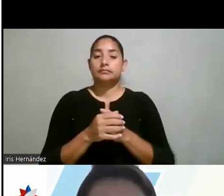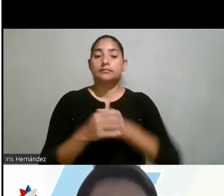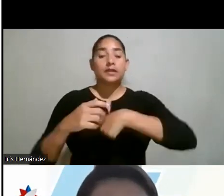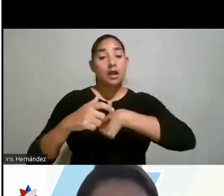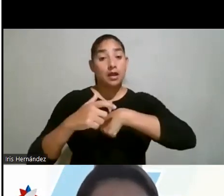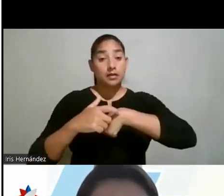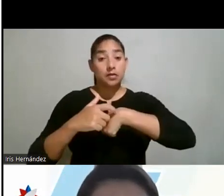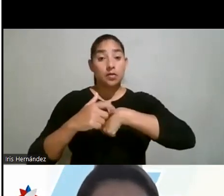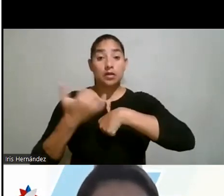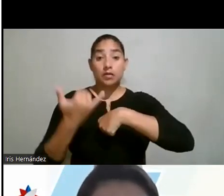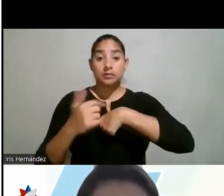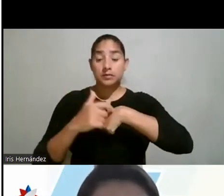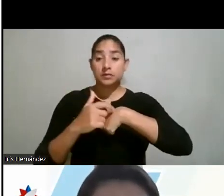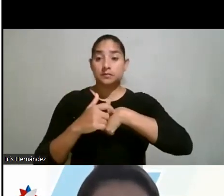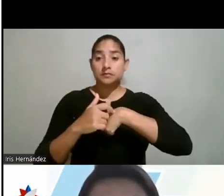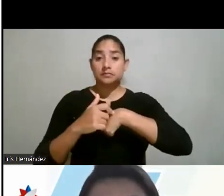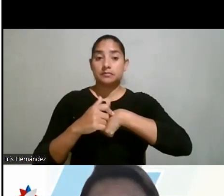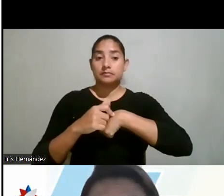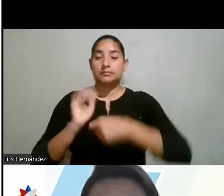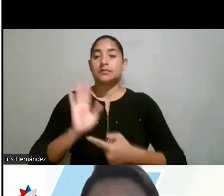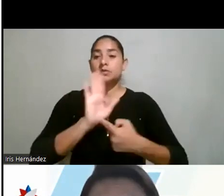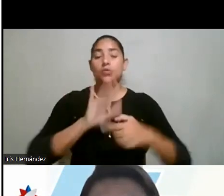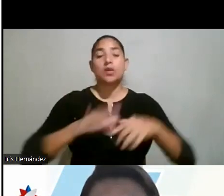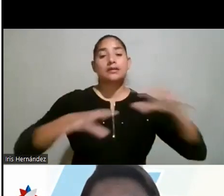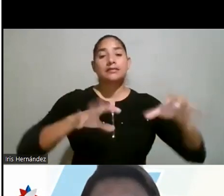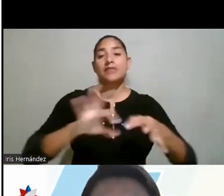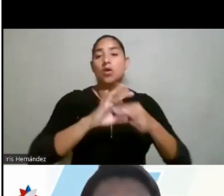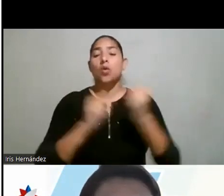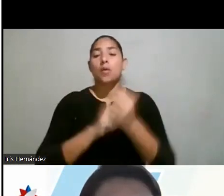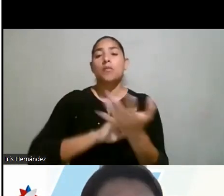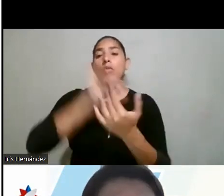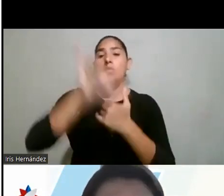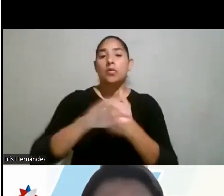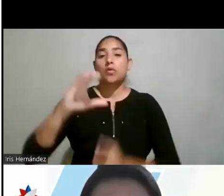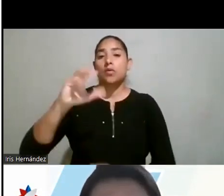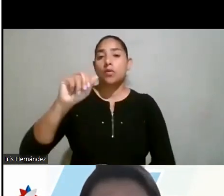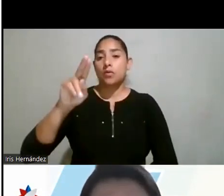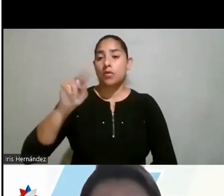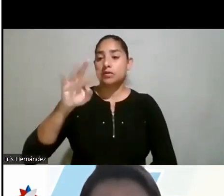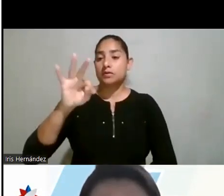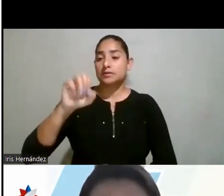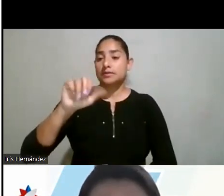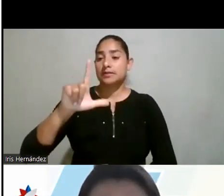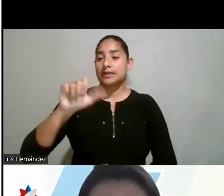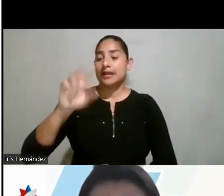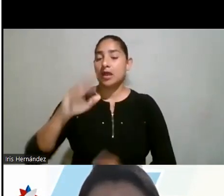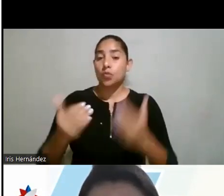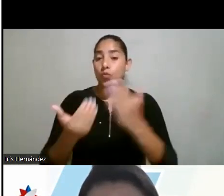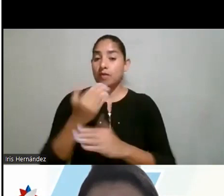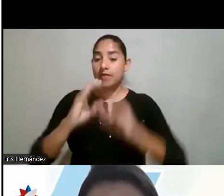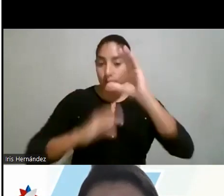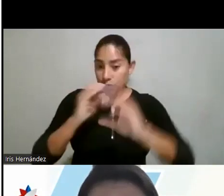presentando una actividad relacionada con el programa Constelar de la promotora Constelar de Innovación e Investigación